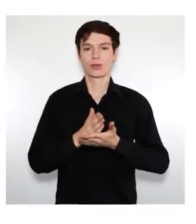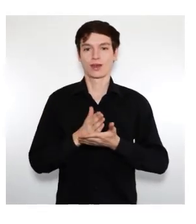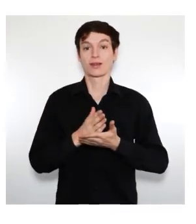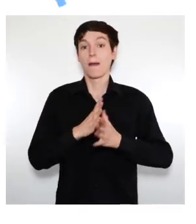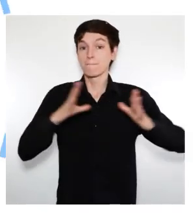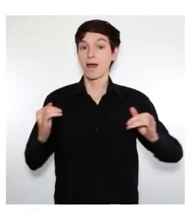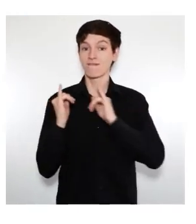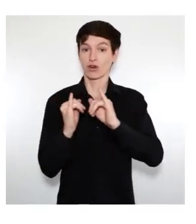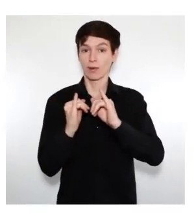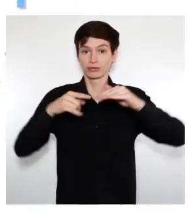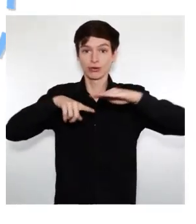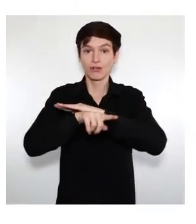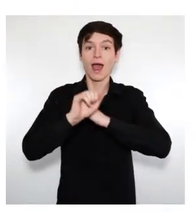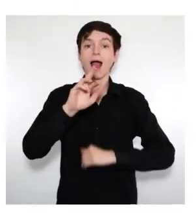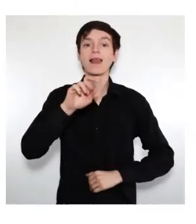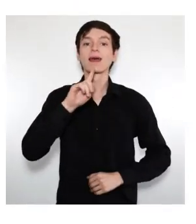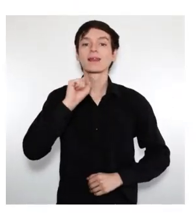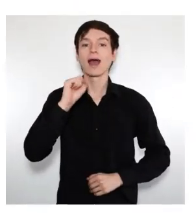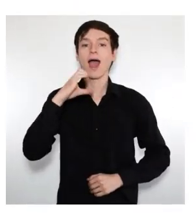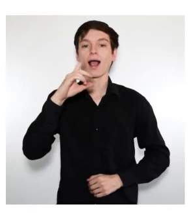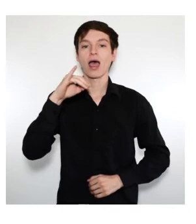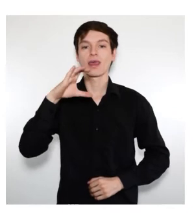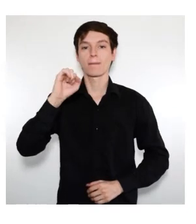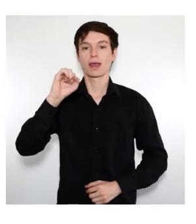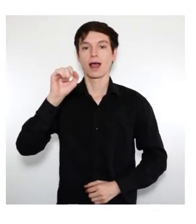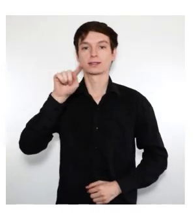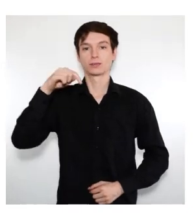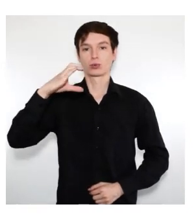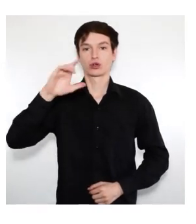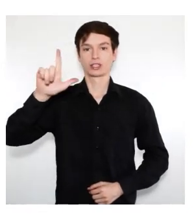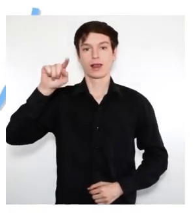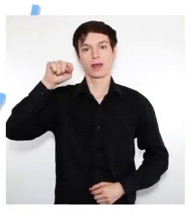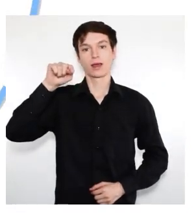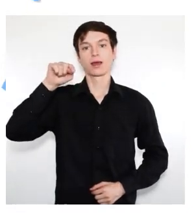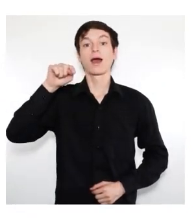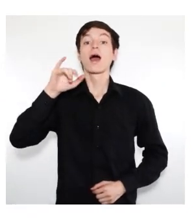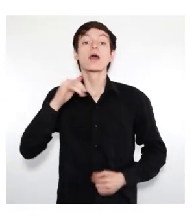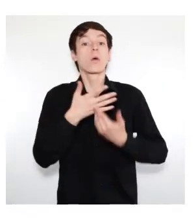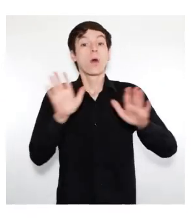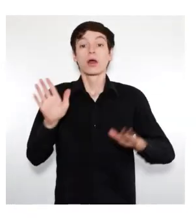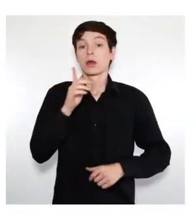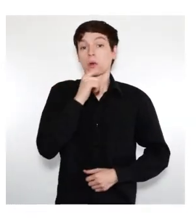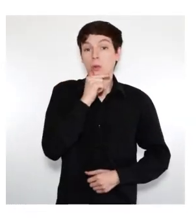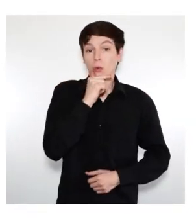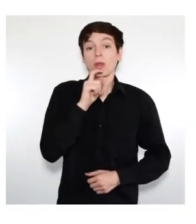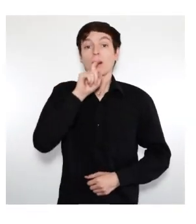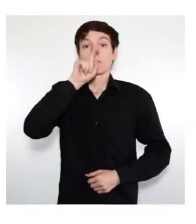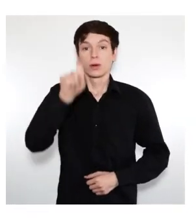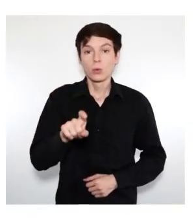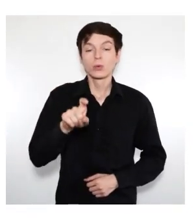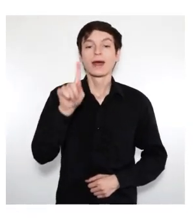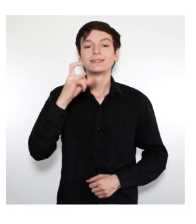Para más información, ingresar a alertasacadémicas.uc.cl y ante